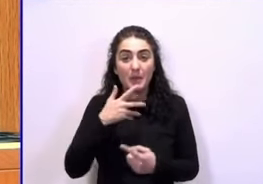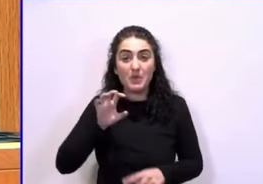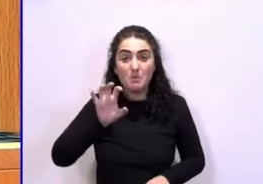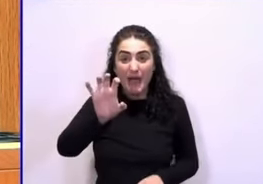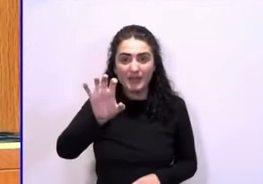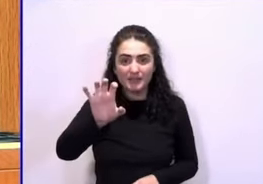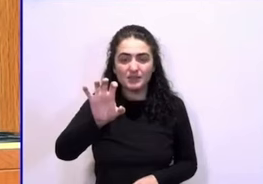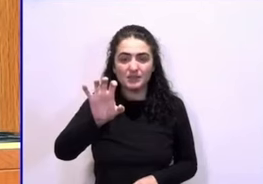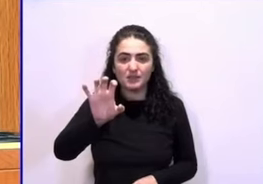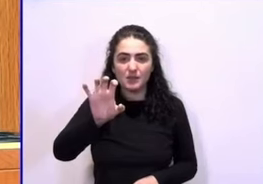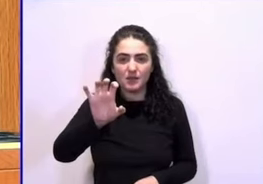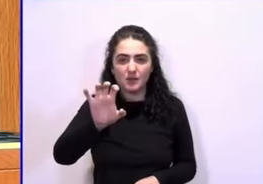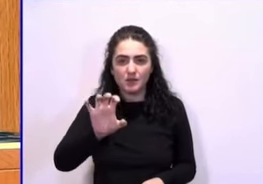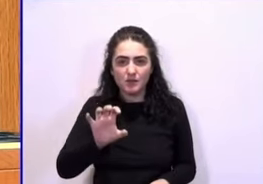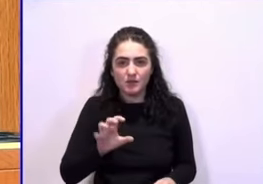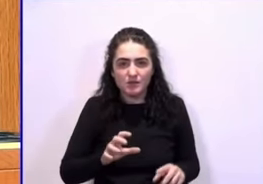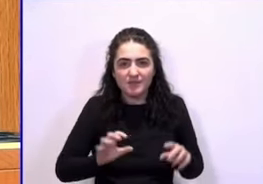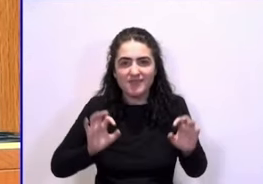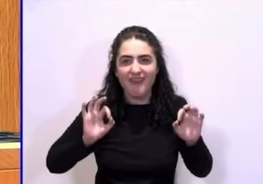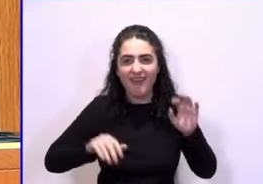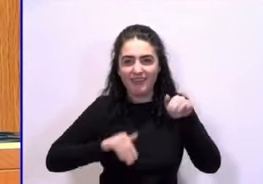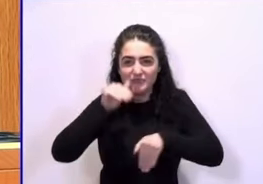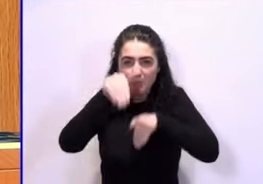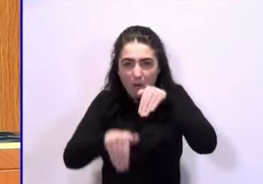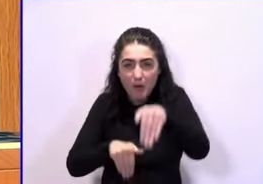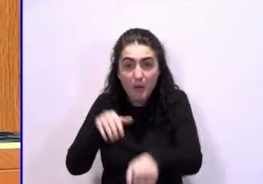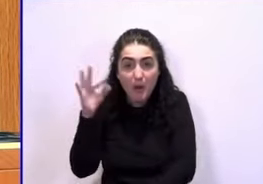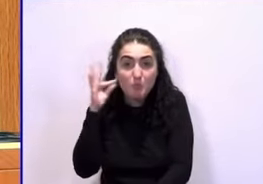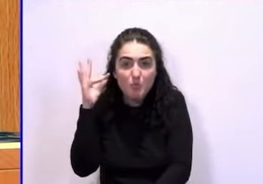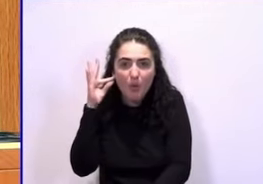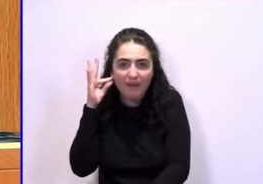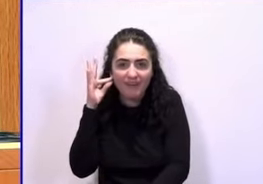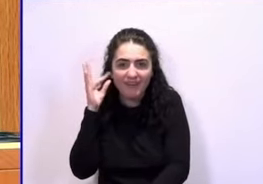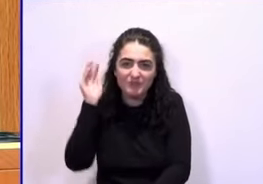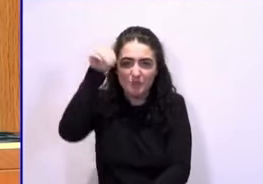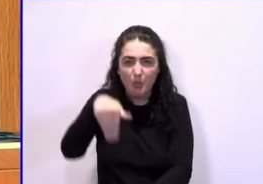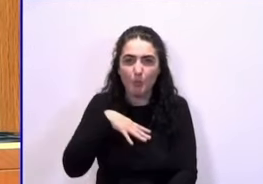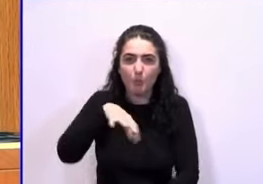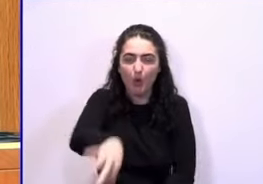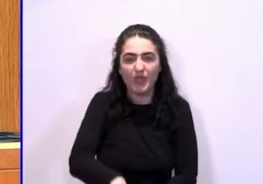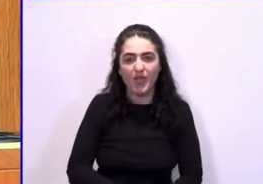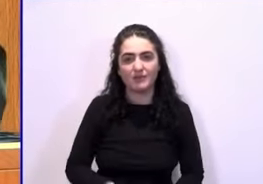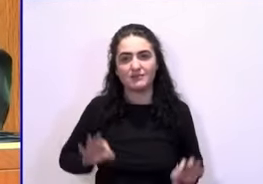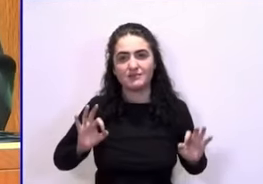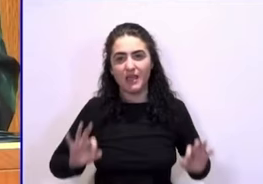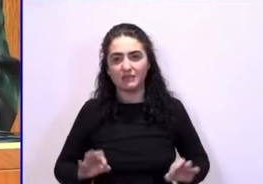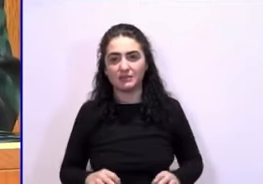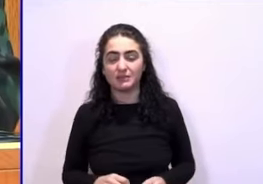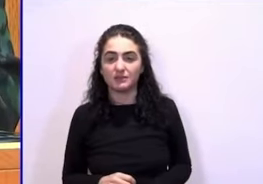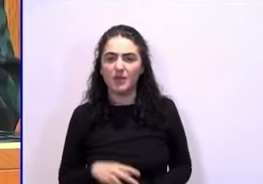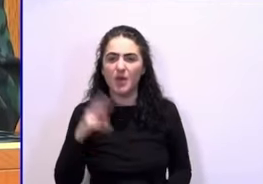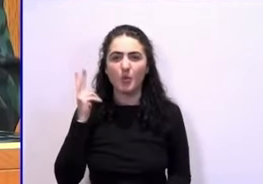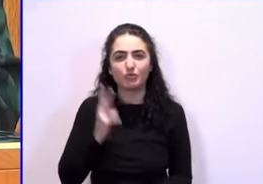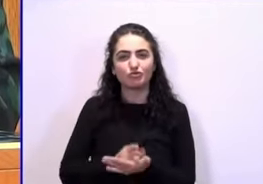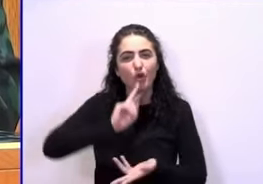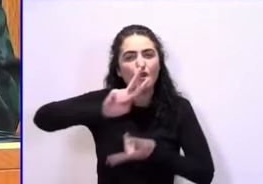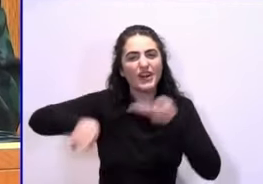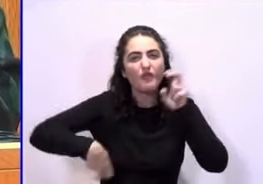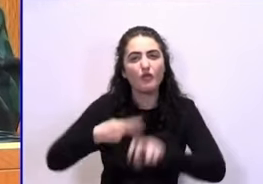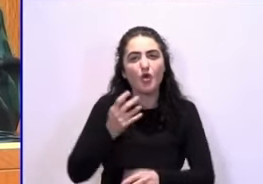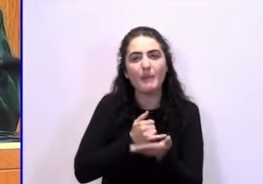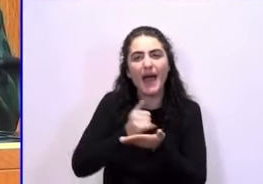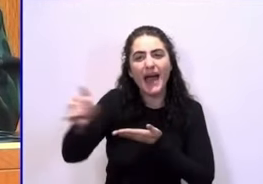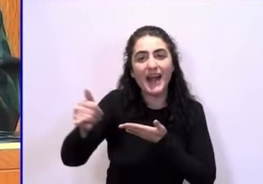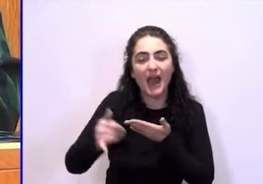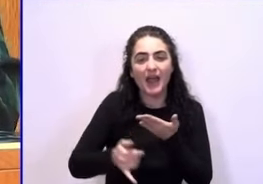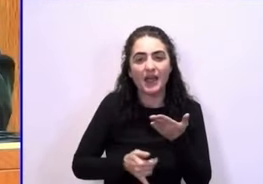que hubo sufragio universal incluyendo a las mujeres. Que apostó por una reforma agraria sin